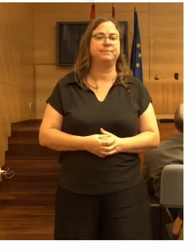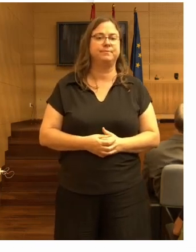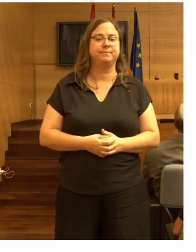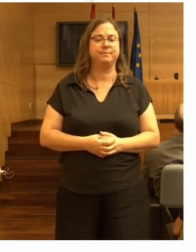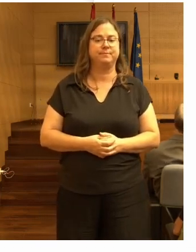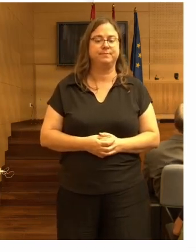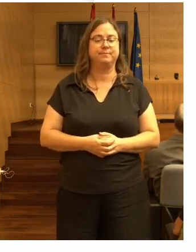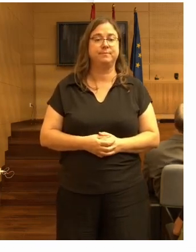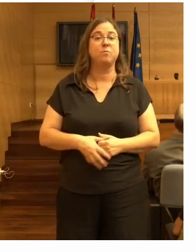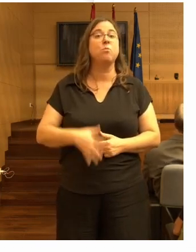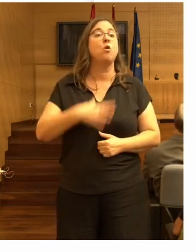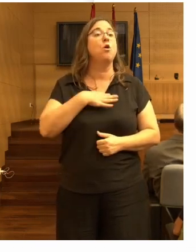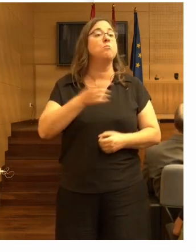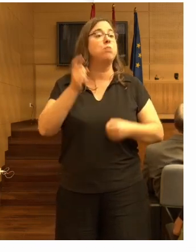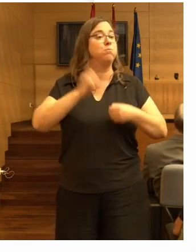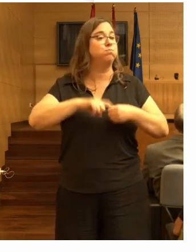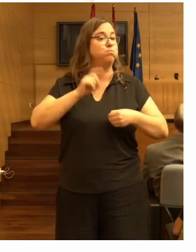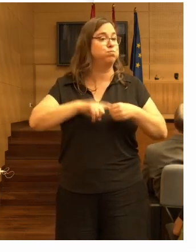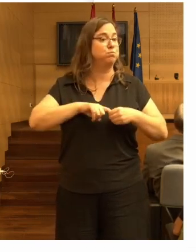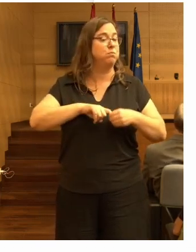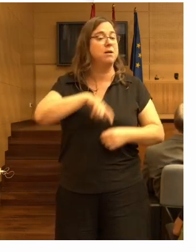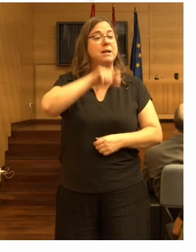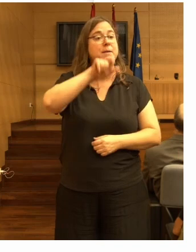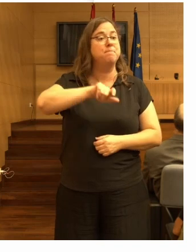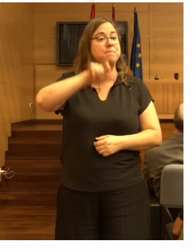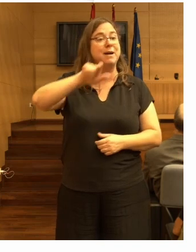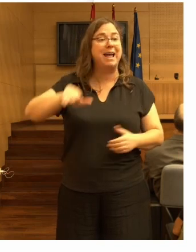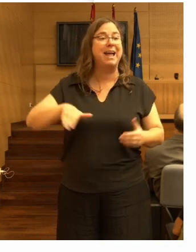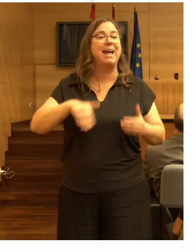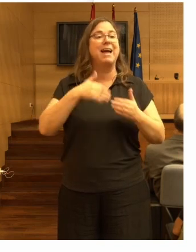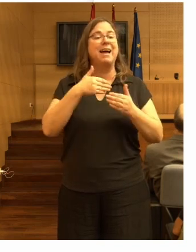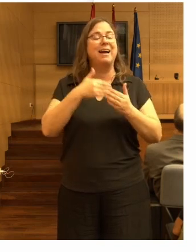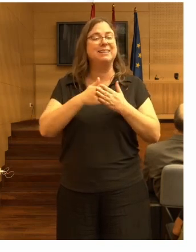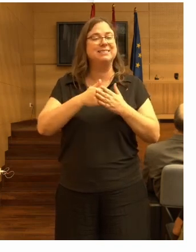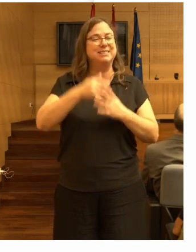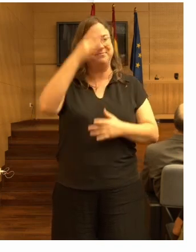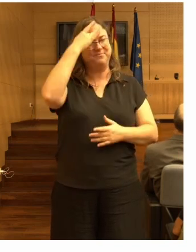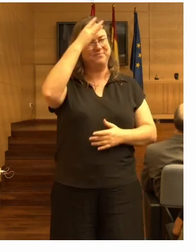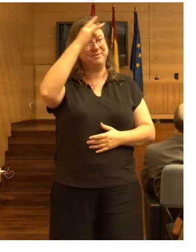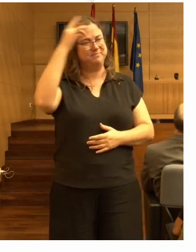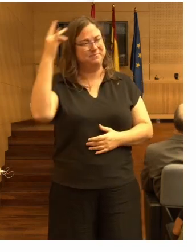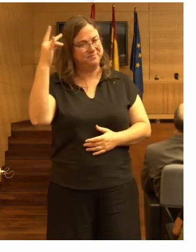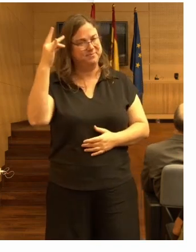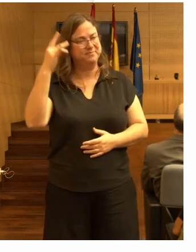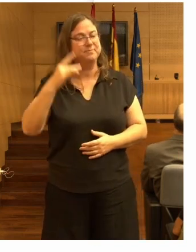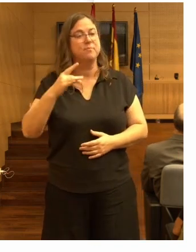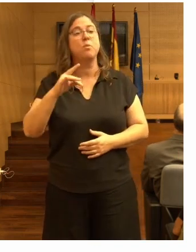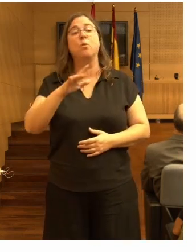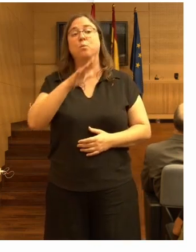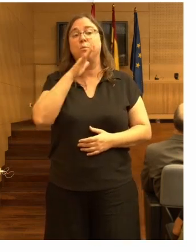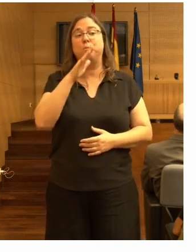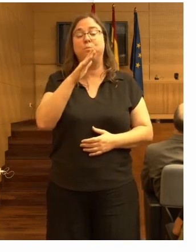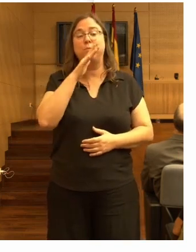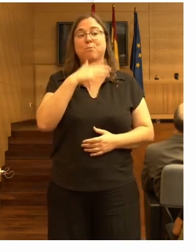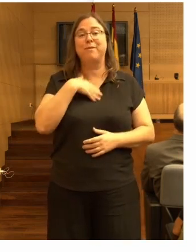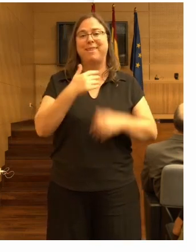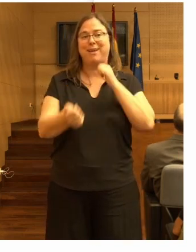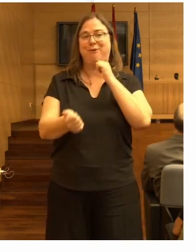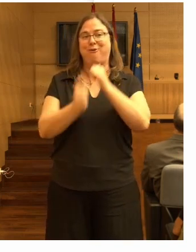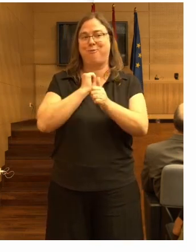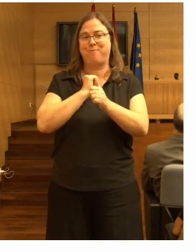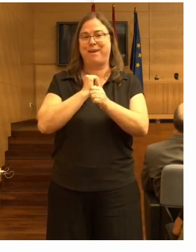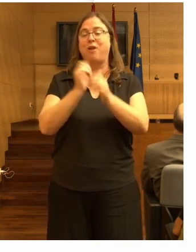Y pueden participar personas incluso con deterioro cognitivo porque puede copiar lo que hacen sus